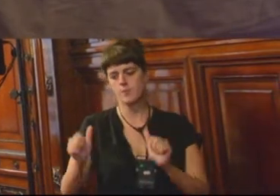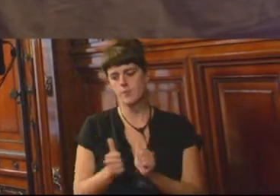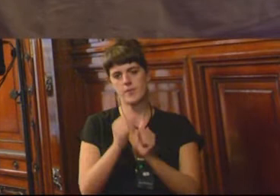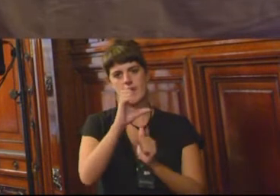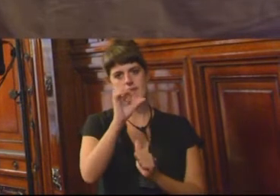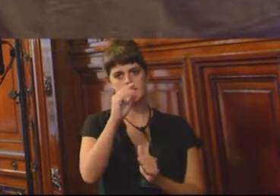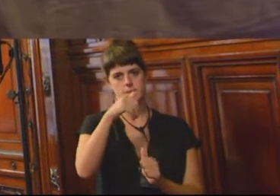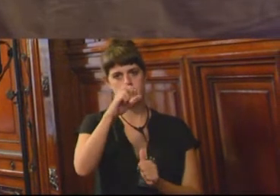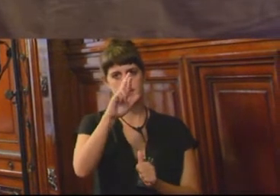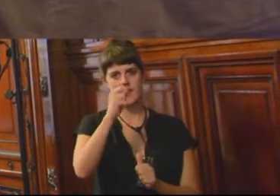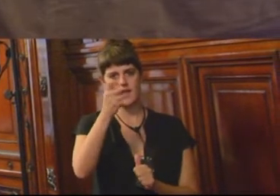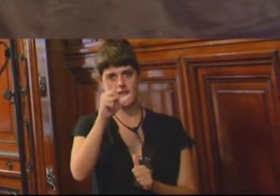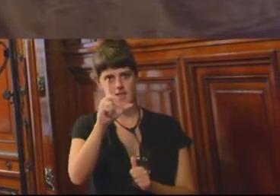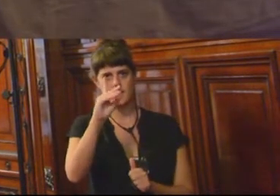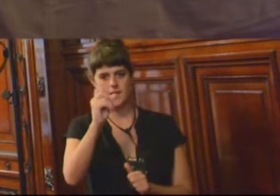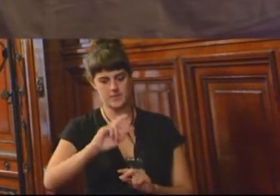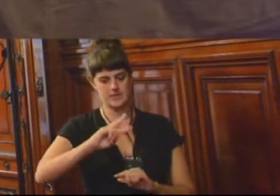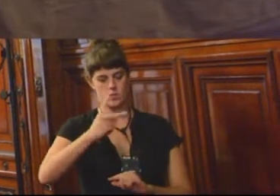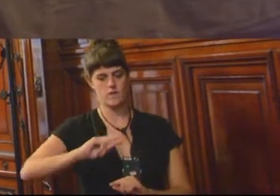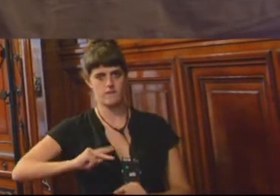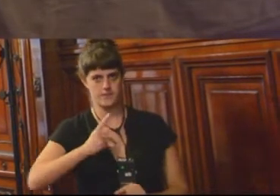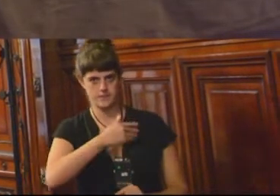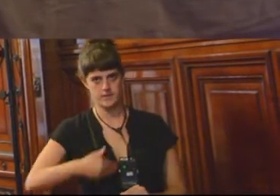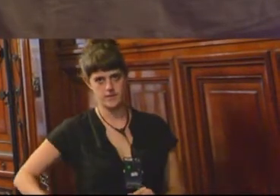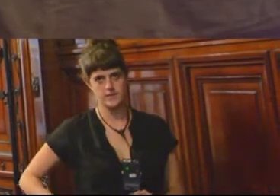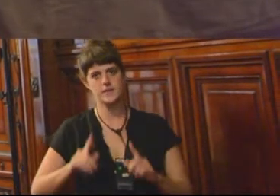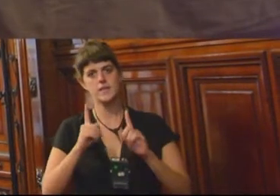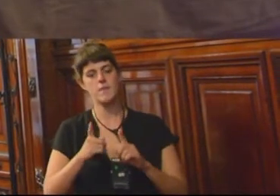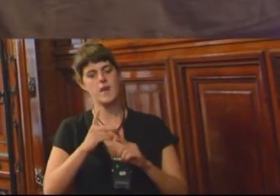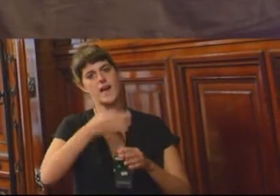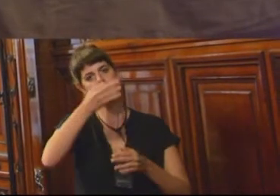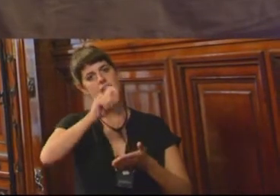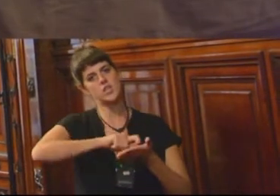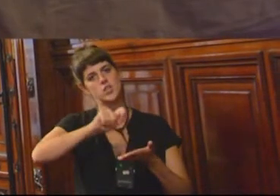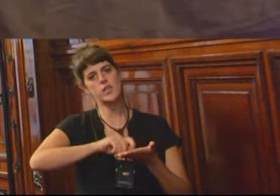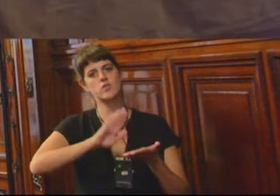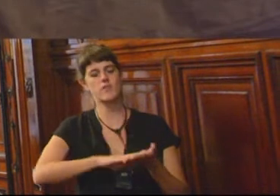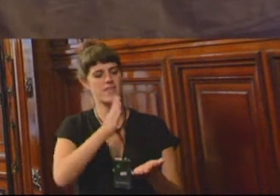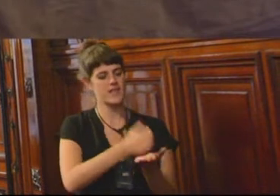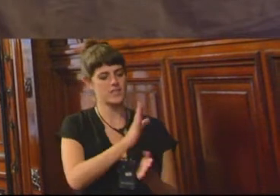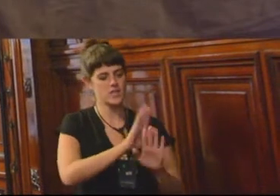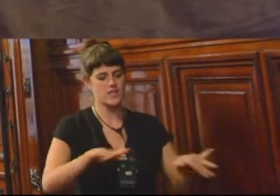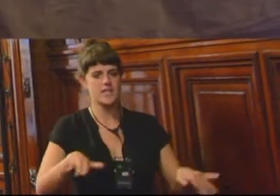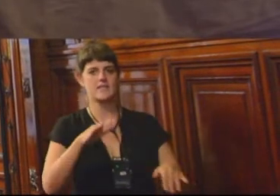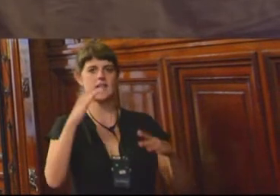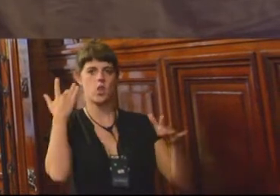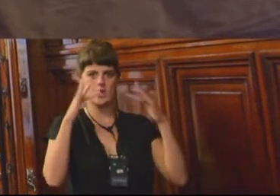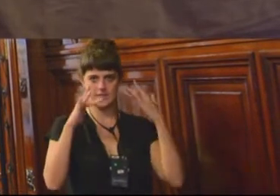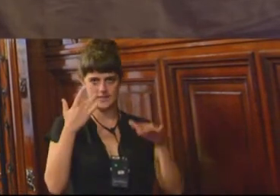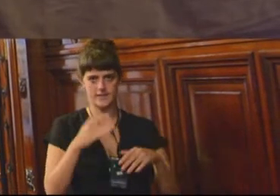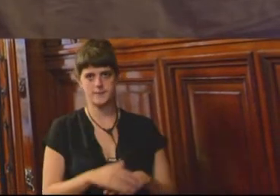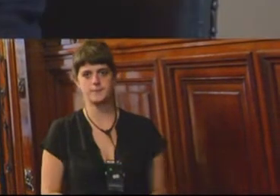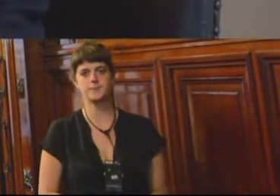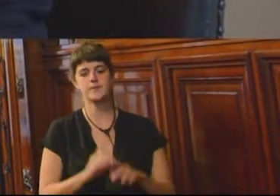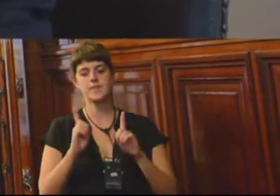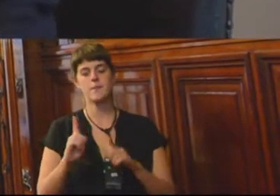segunda vicepresidenta y relatora para los derechos de la niñez, niñas y adolescentes. Y bueno, soy Francisco Iguro, presidente